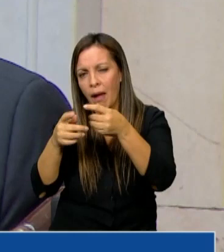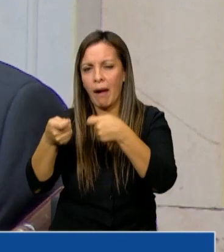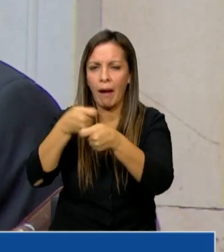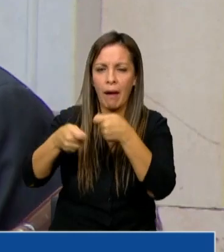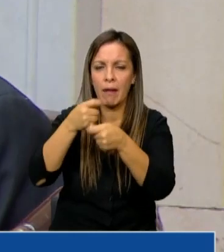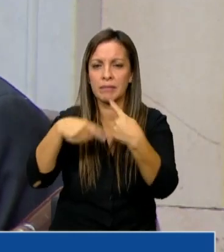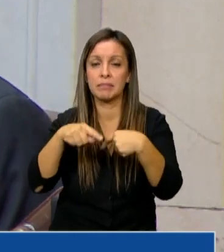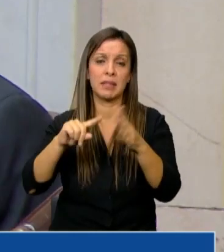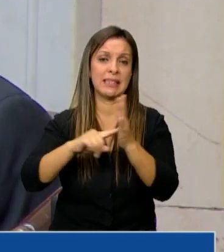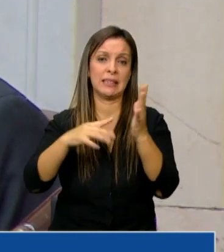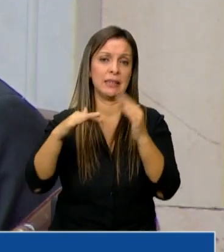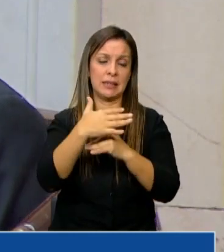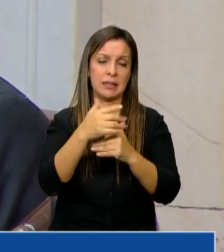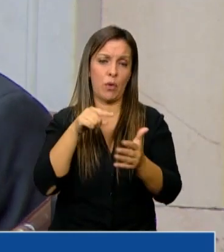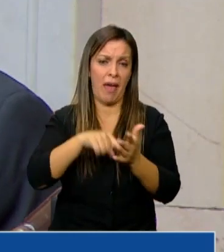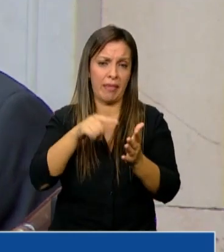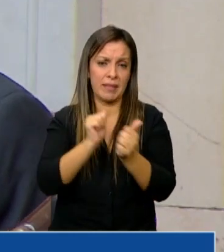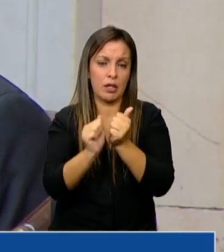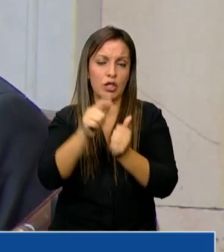macrocentro y microcentro de la ciudad de Rosario.